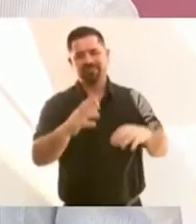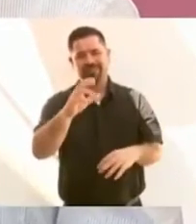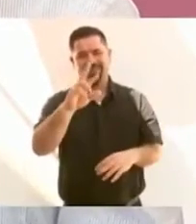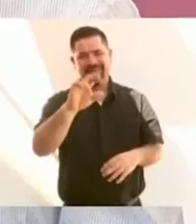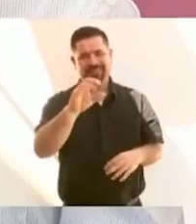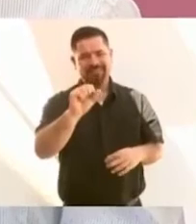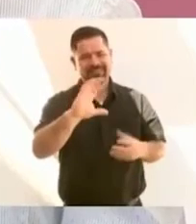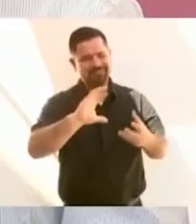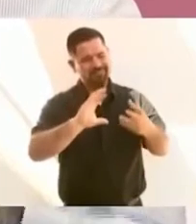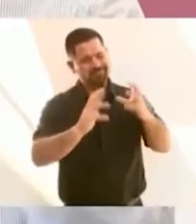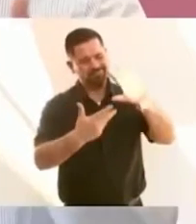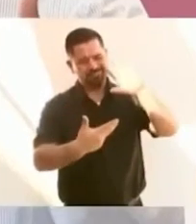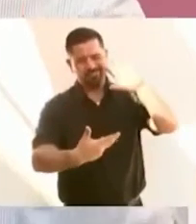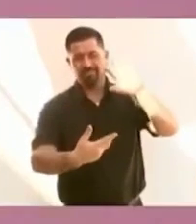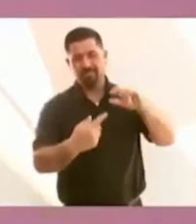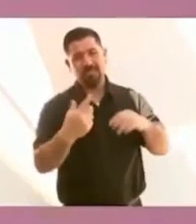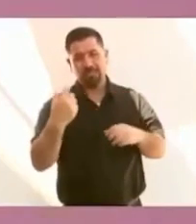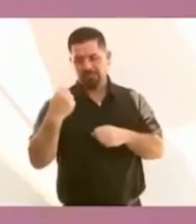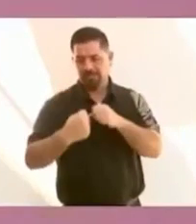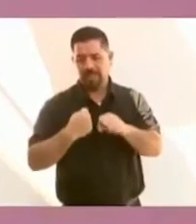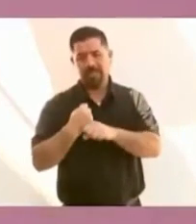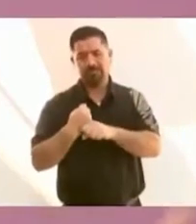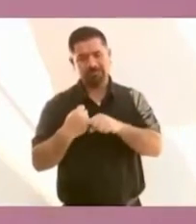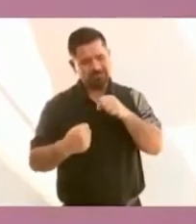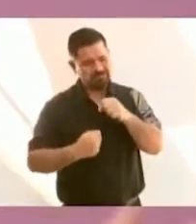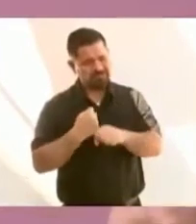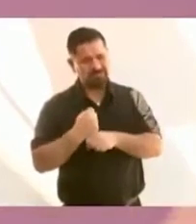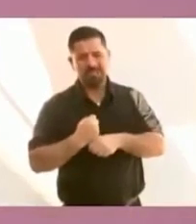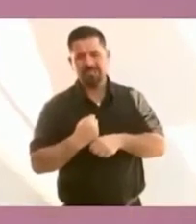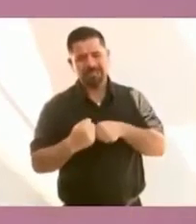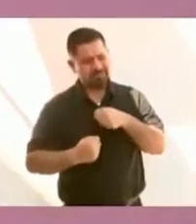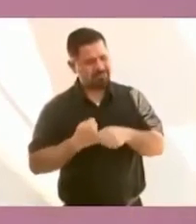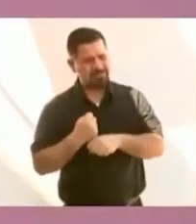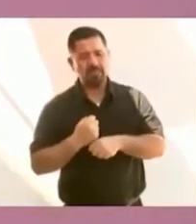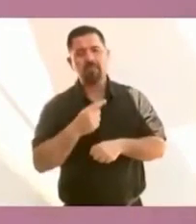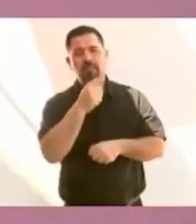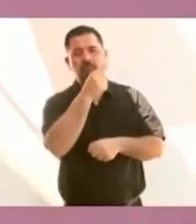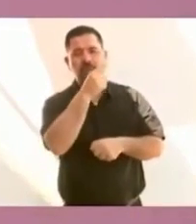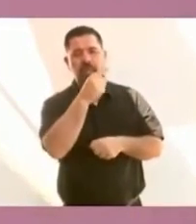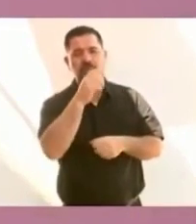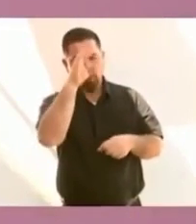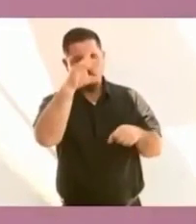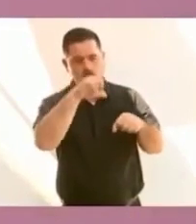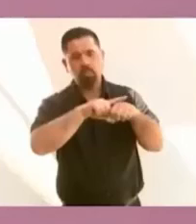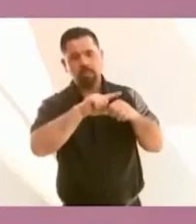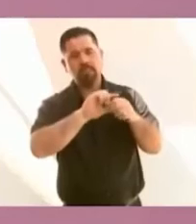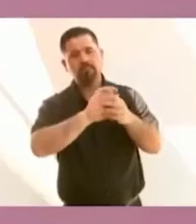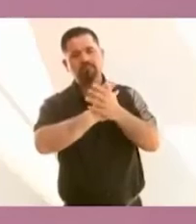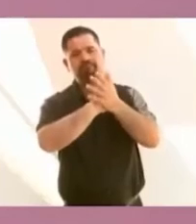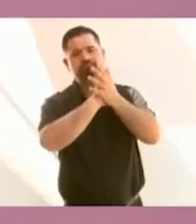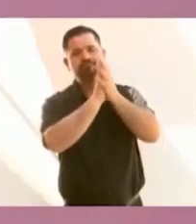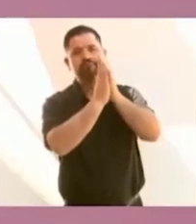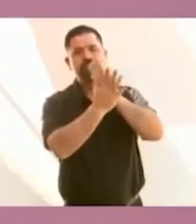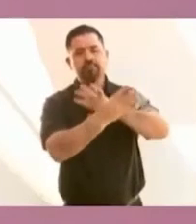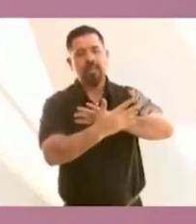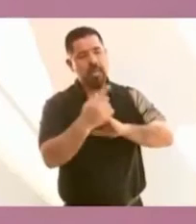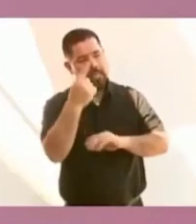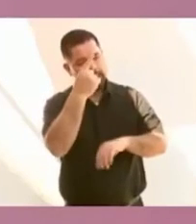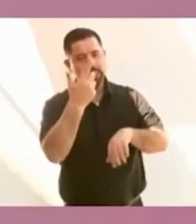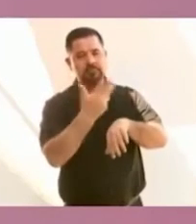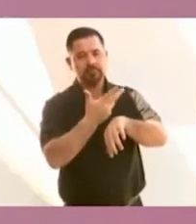porque hay una confrontación cultural en Estados Unidos,